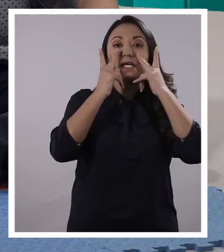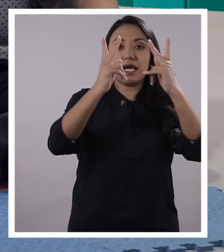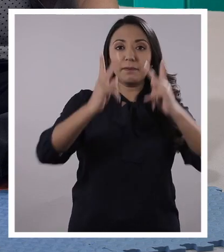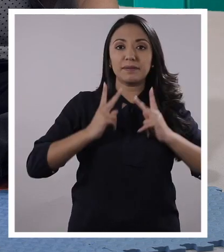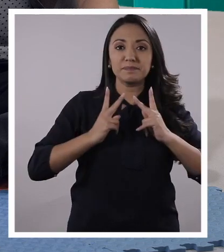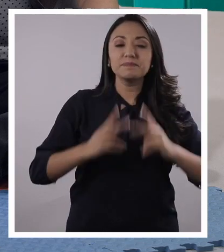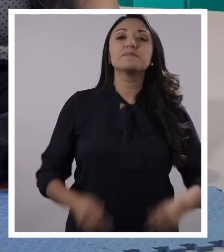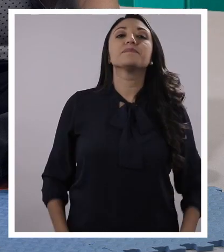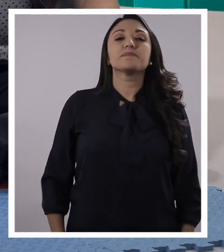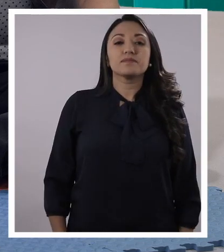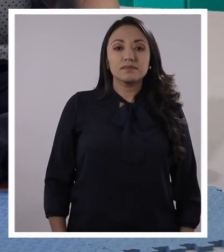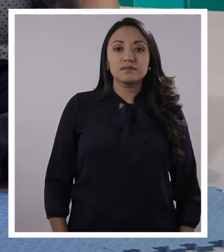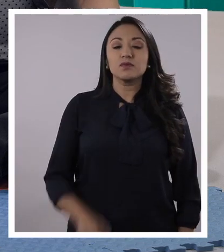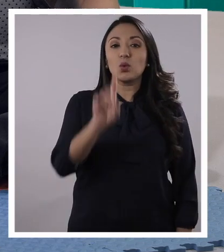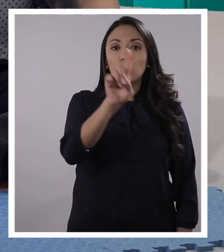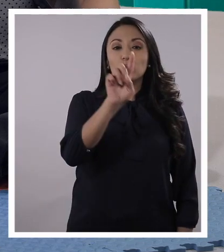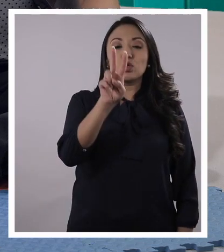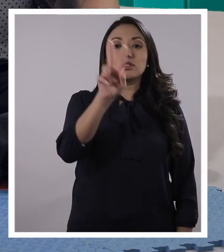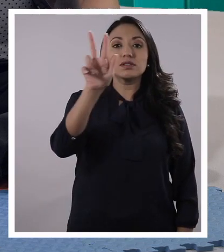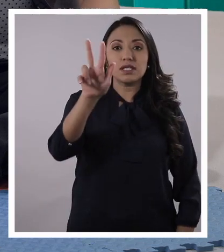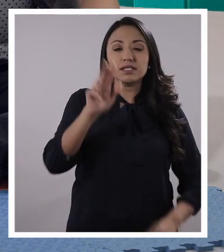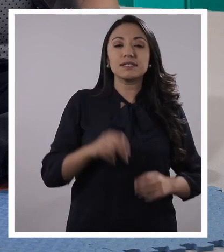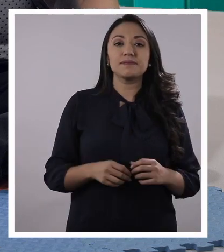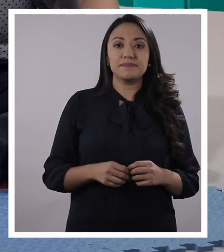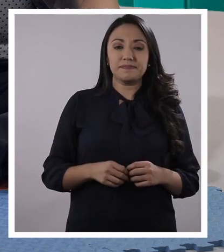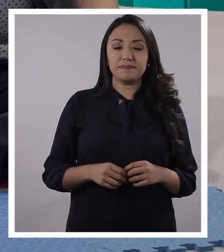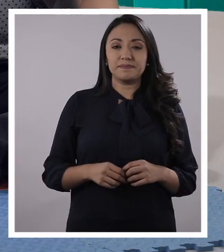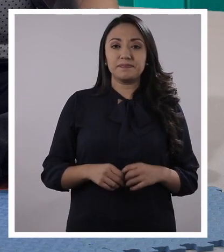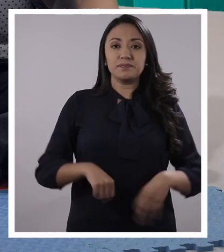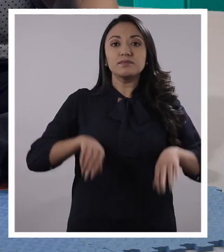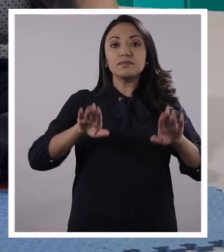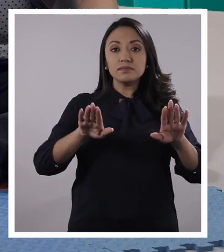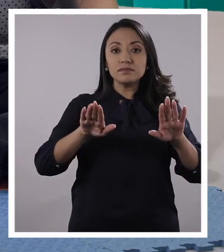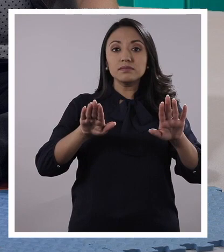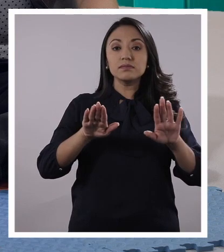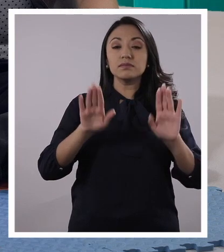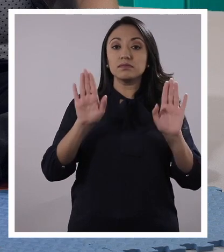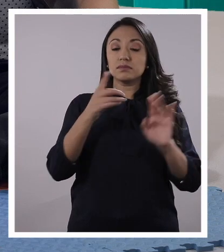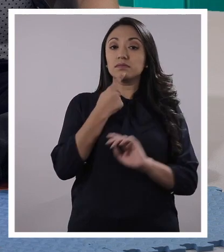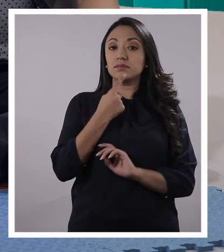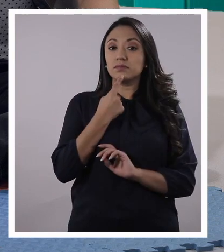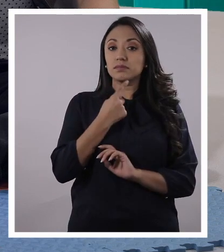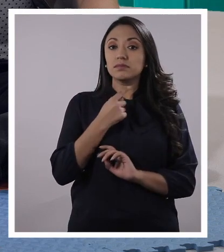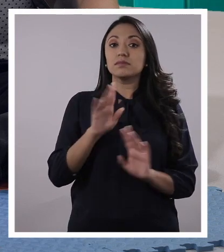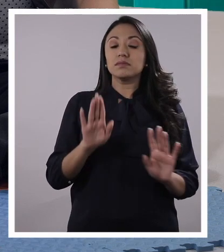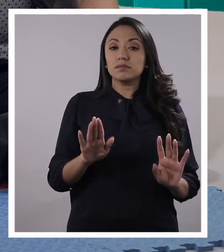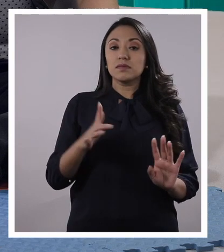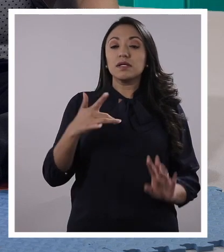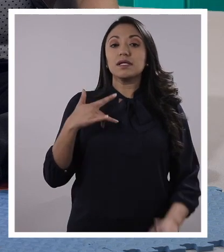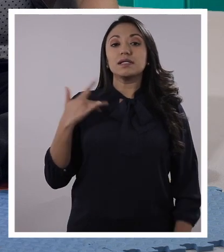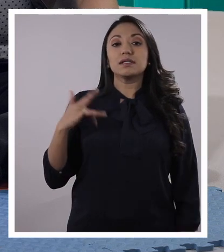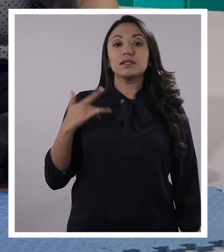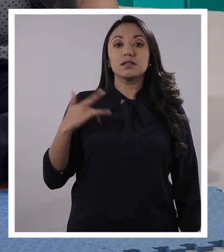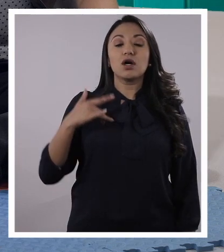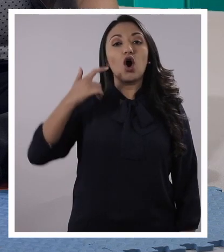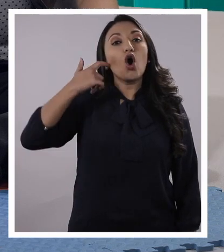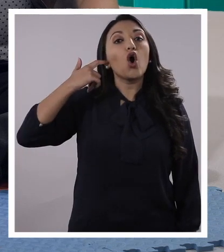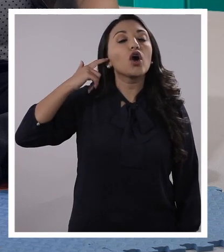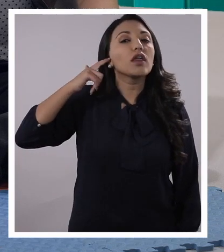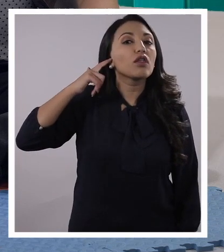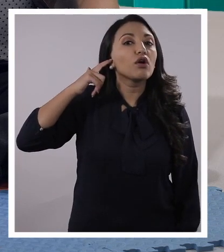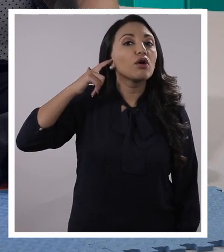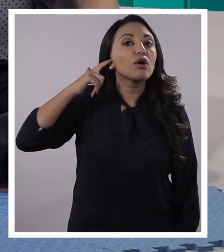Una, dos, tres. Muy bien. Solo vamos a despertar el sentido del oído.